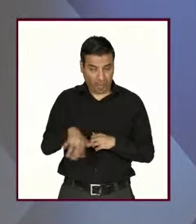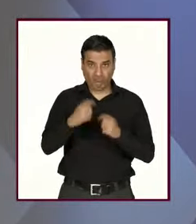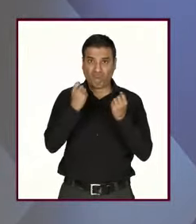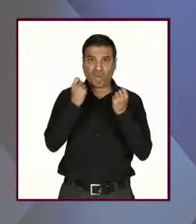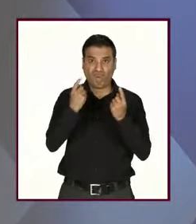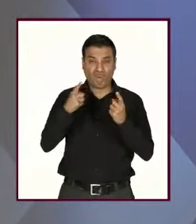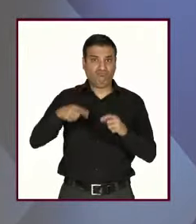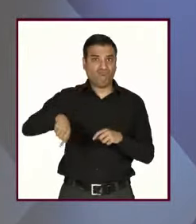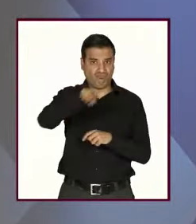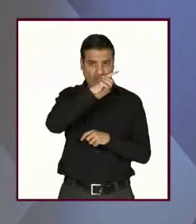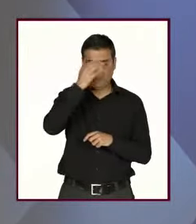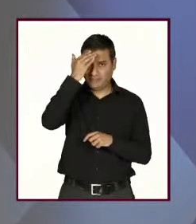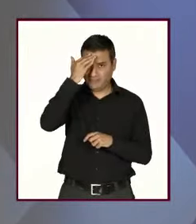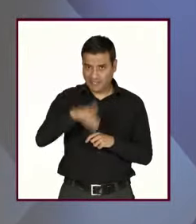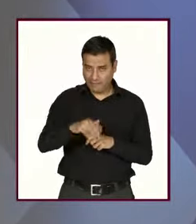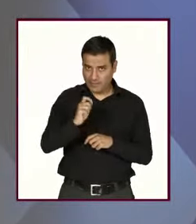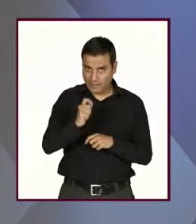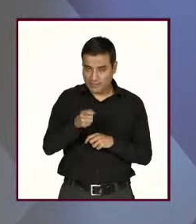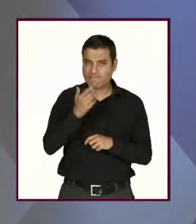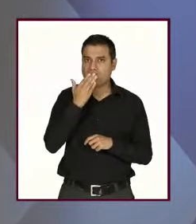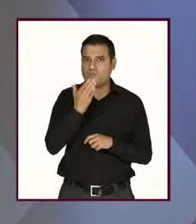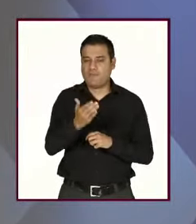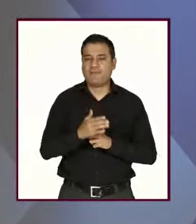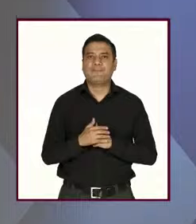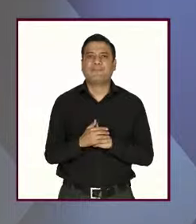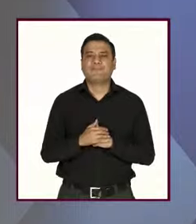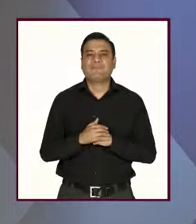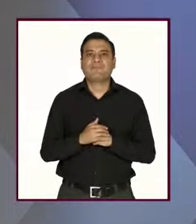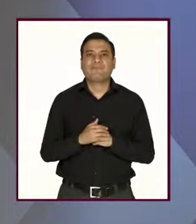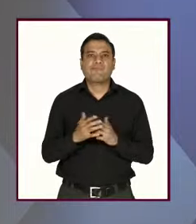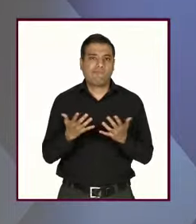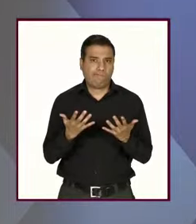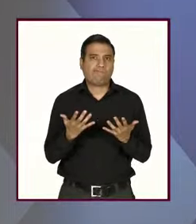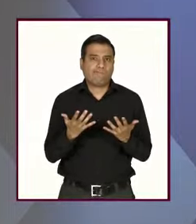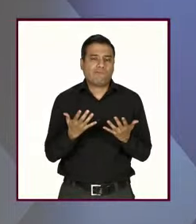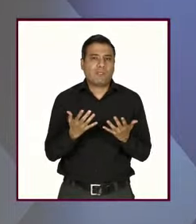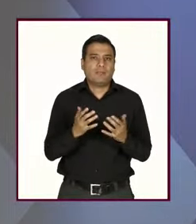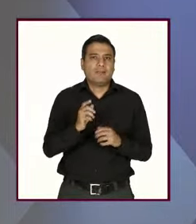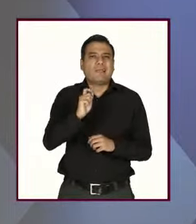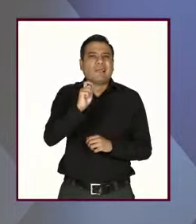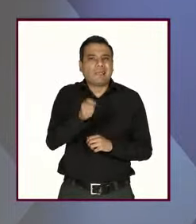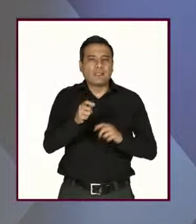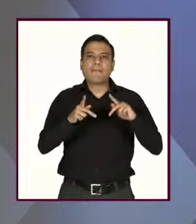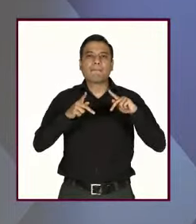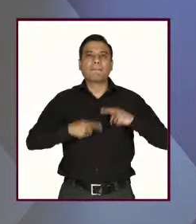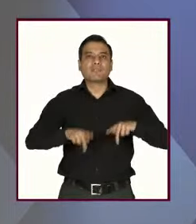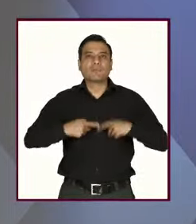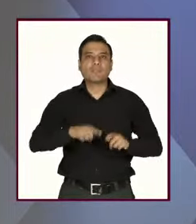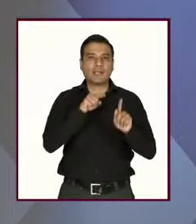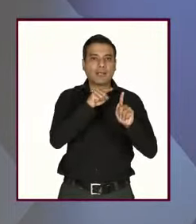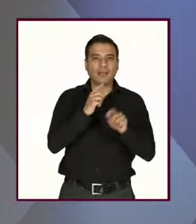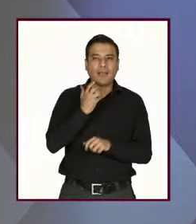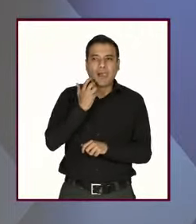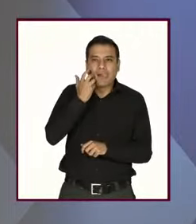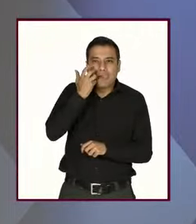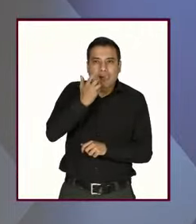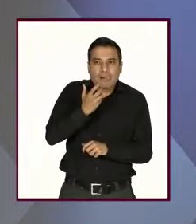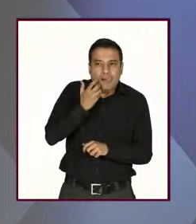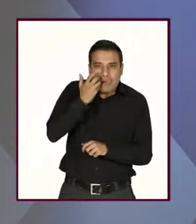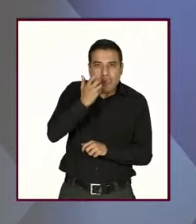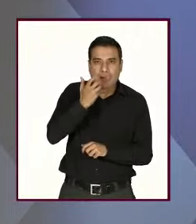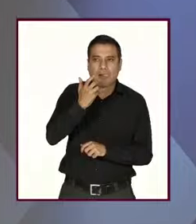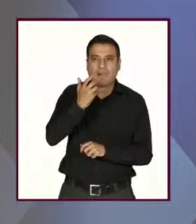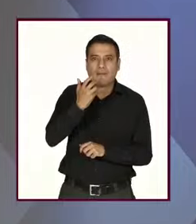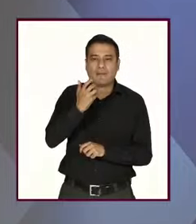tenga presente. En ese sentido, estamos hablando de una actividad dolosa cuyo objetivo es dañar